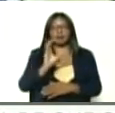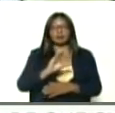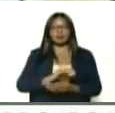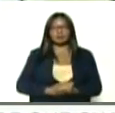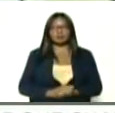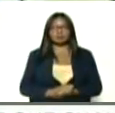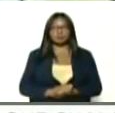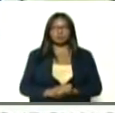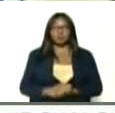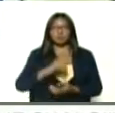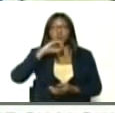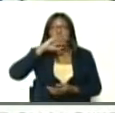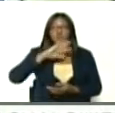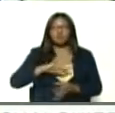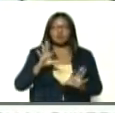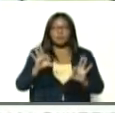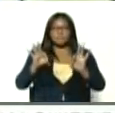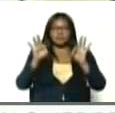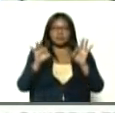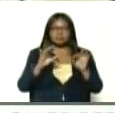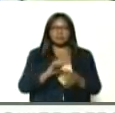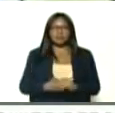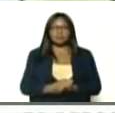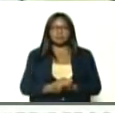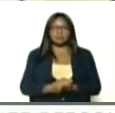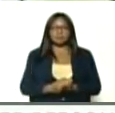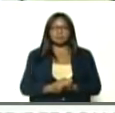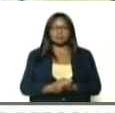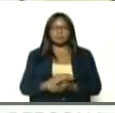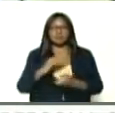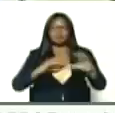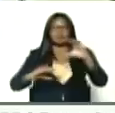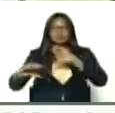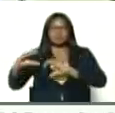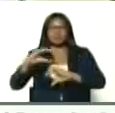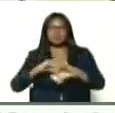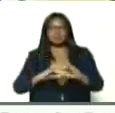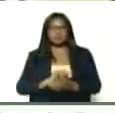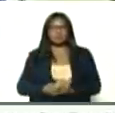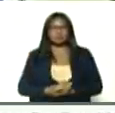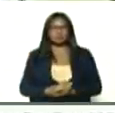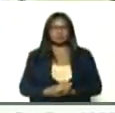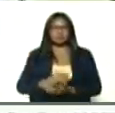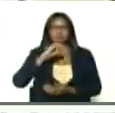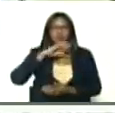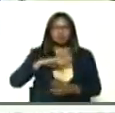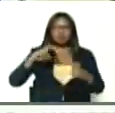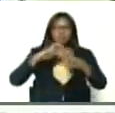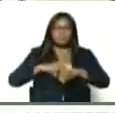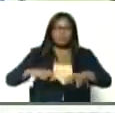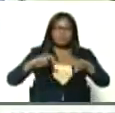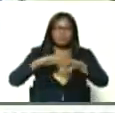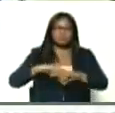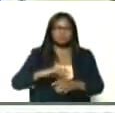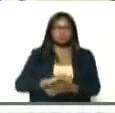una historia, de ciencia, una historia, investigación,